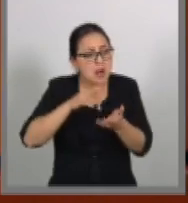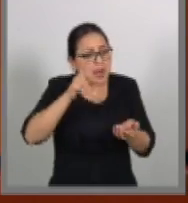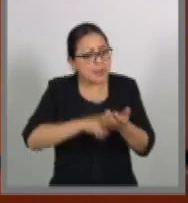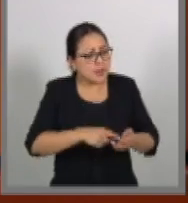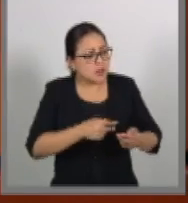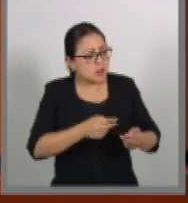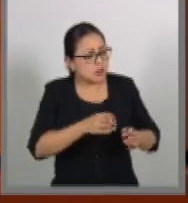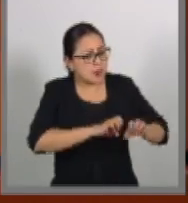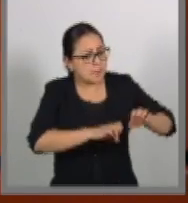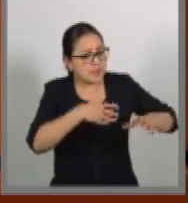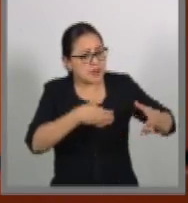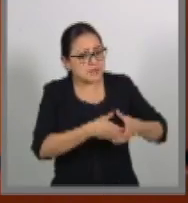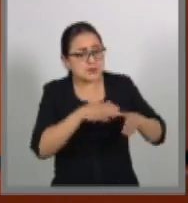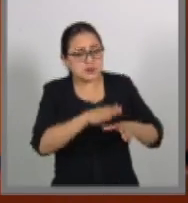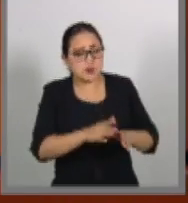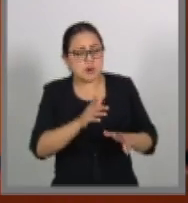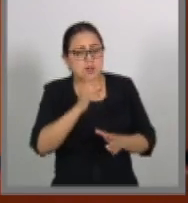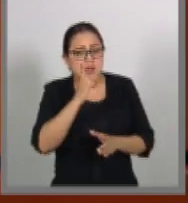estas de seguridad?